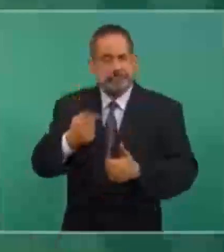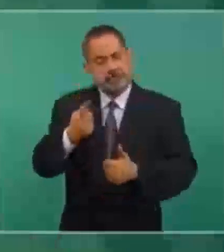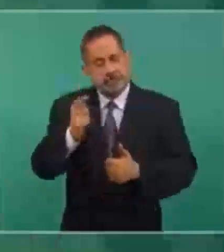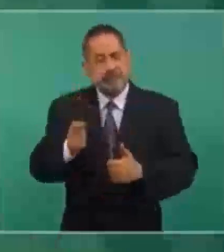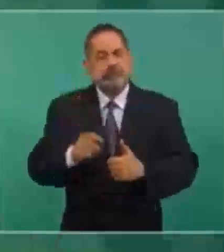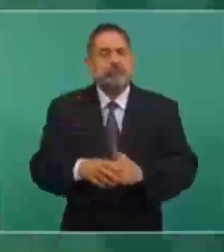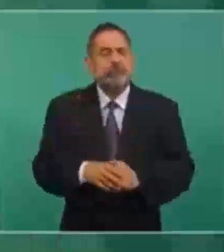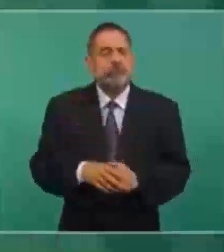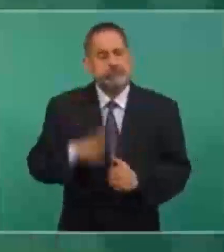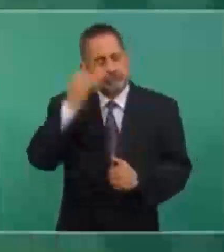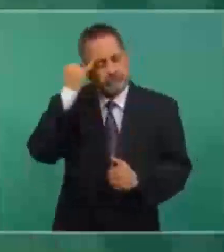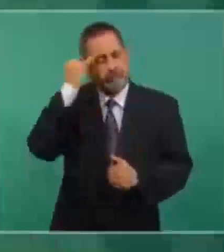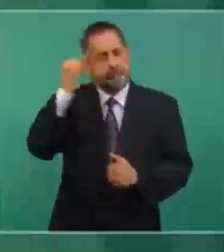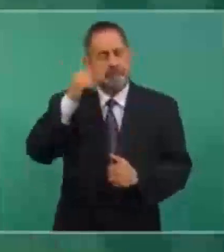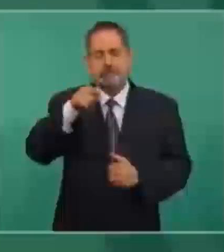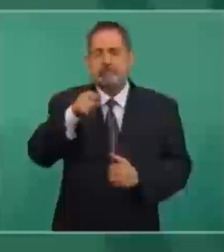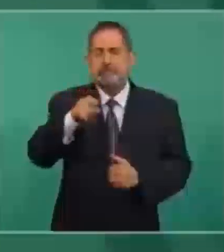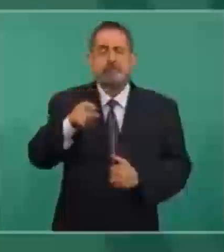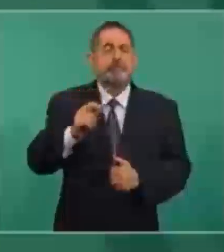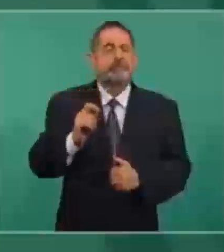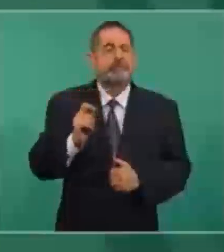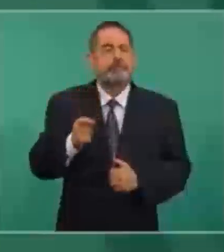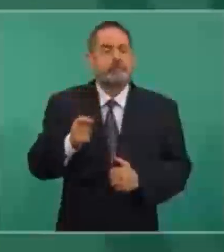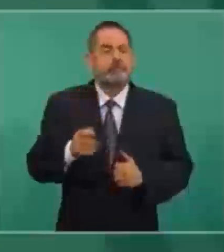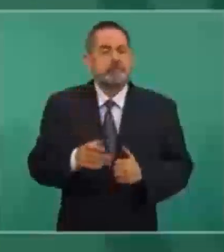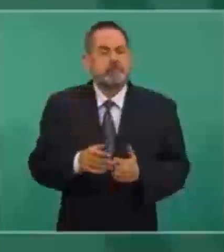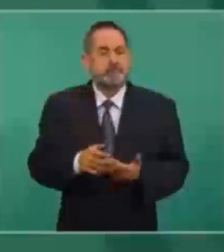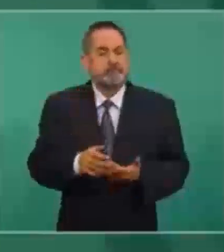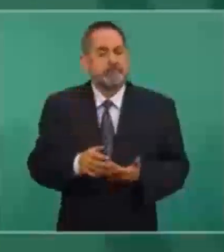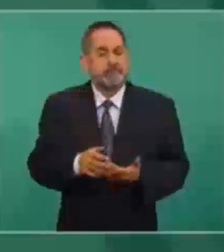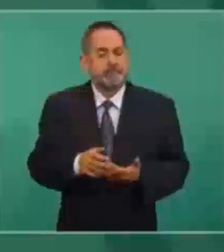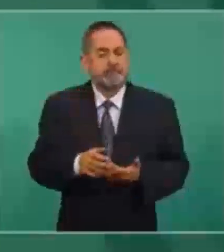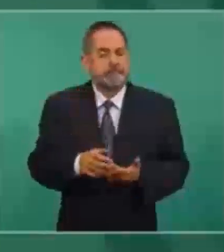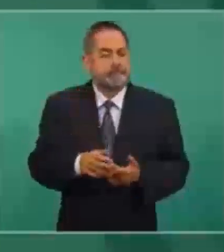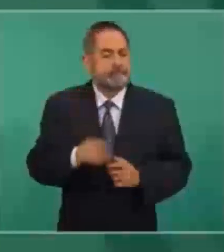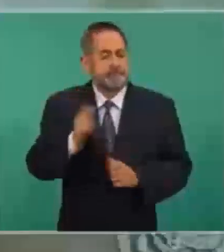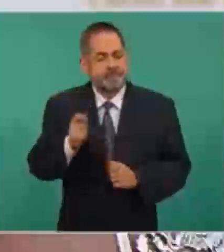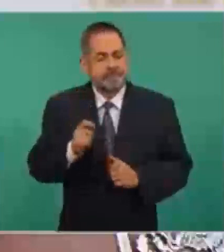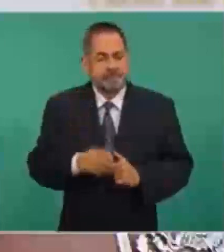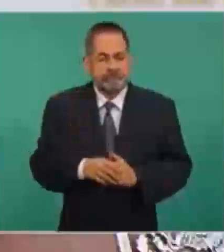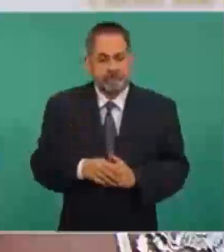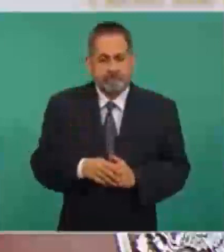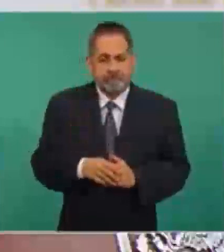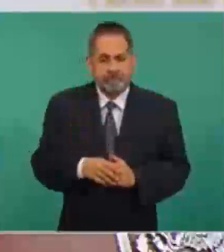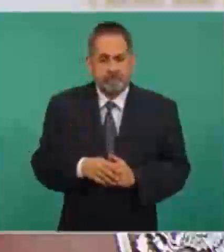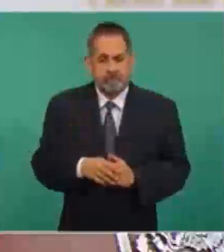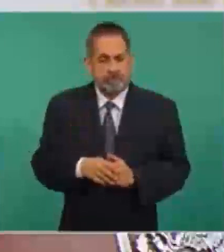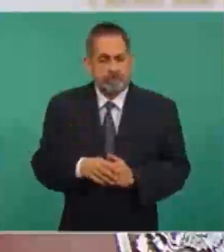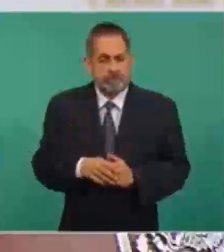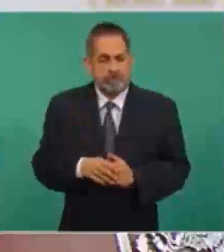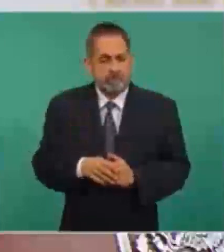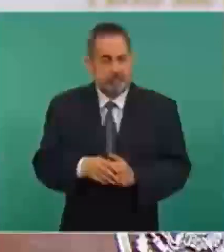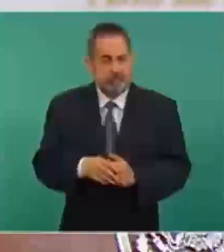Imagínense lo que significó el haber